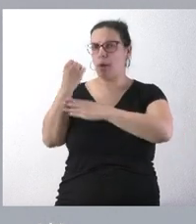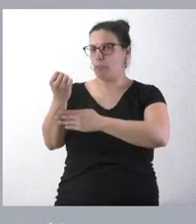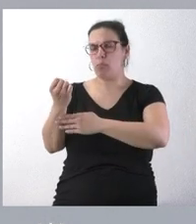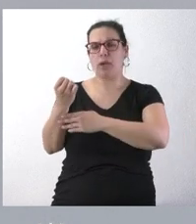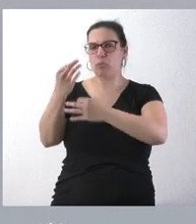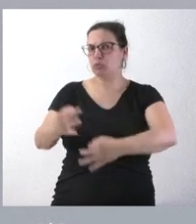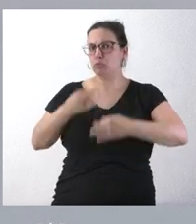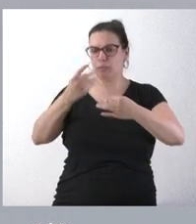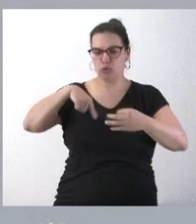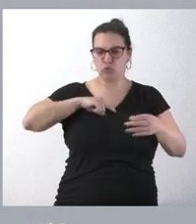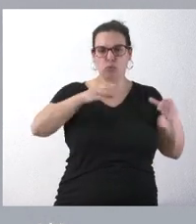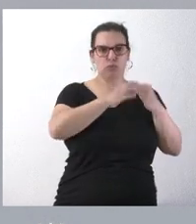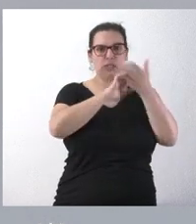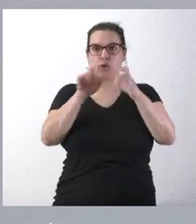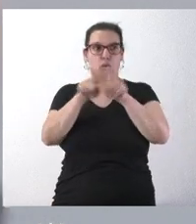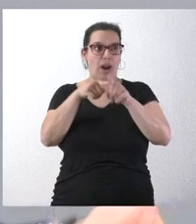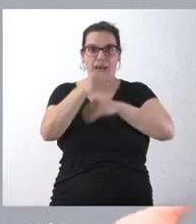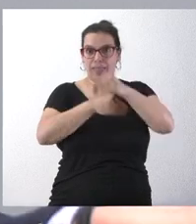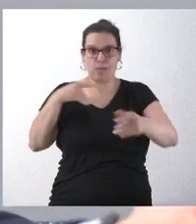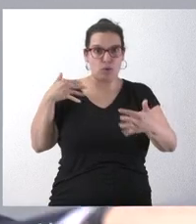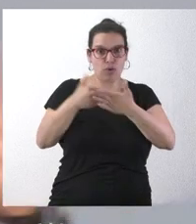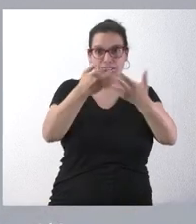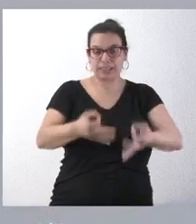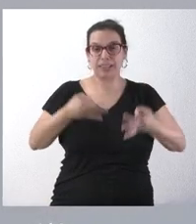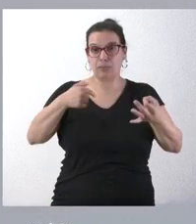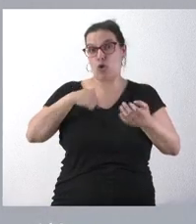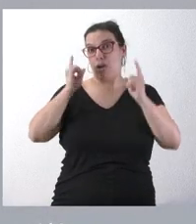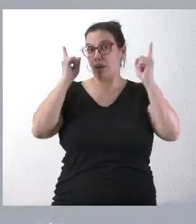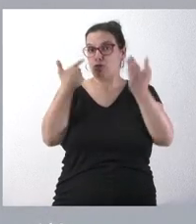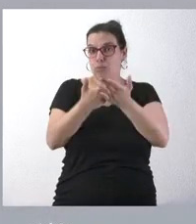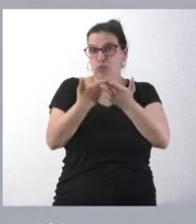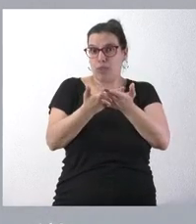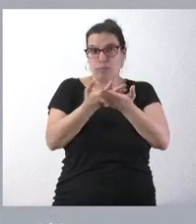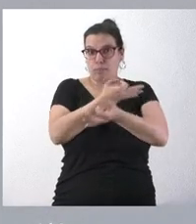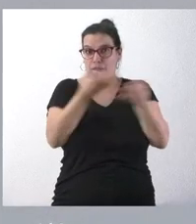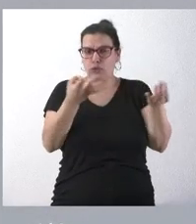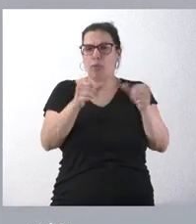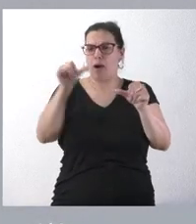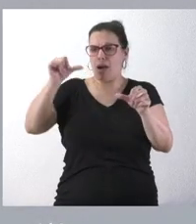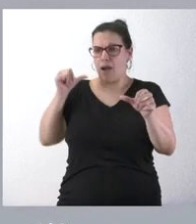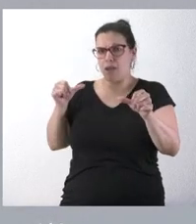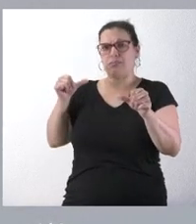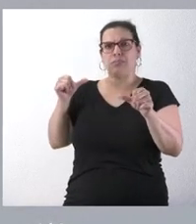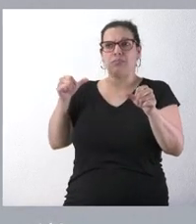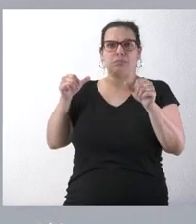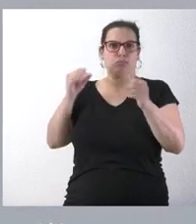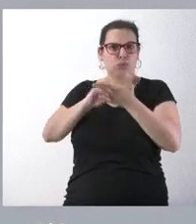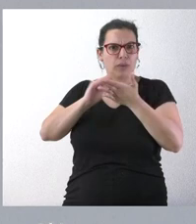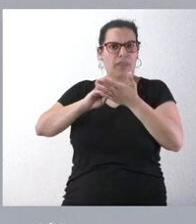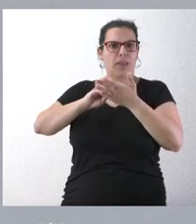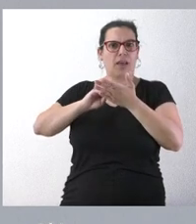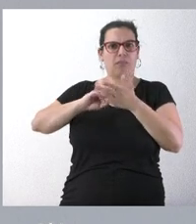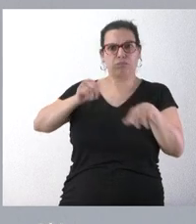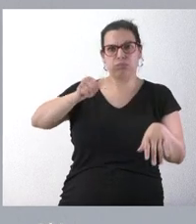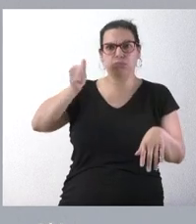apoyo de la Junta de Castilla y León, que es lo que hacemos siempre. Hoy es un buen caso donde lo estamos demostrando, pero en otros consejos de gobierno, pues, hemos hablado de cuestiones